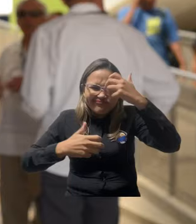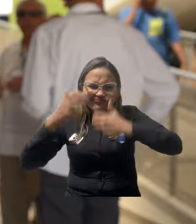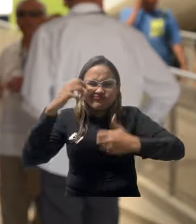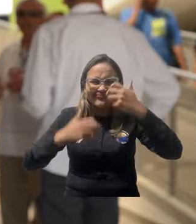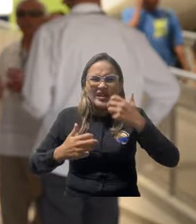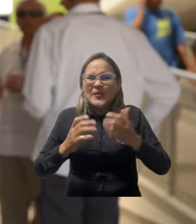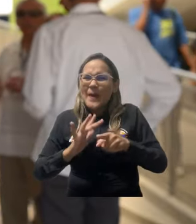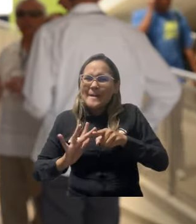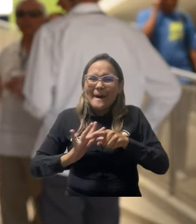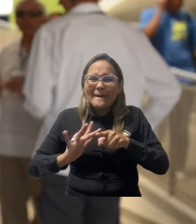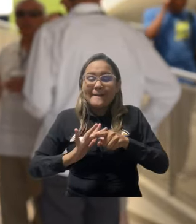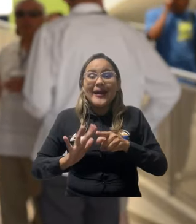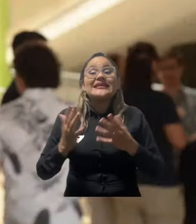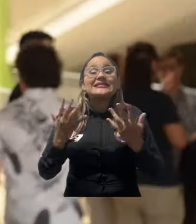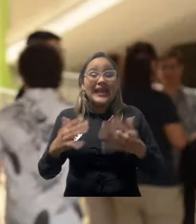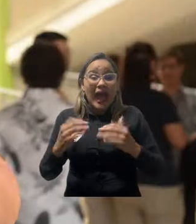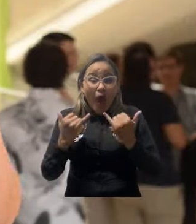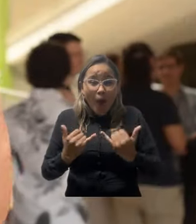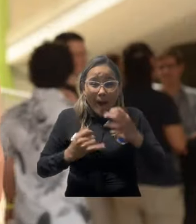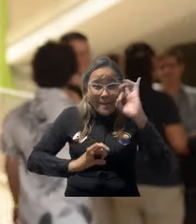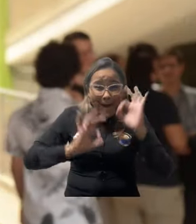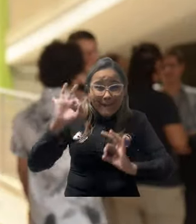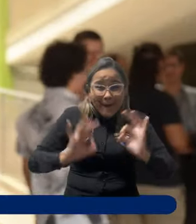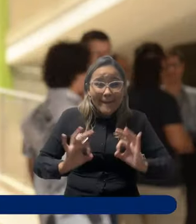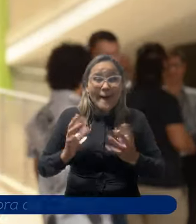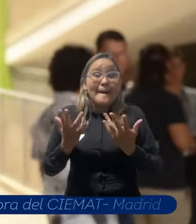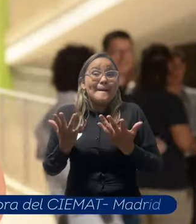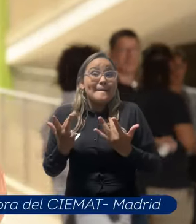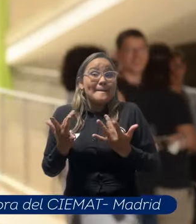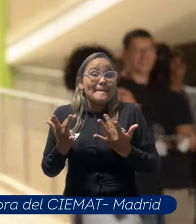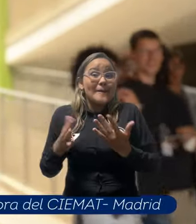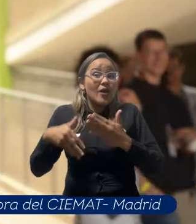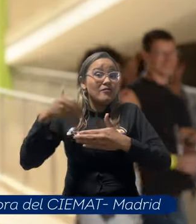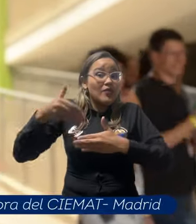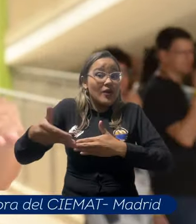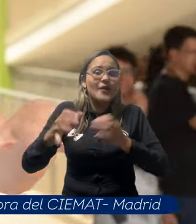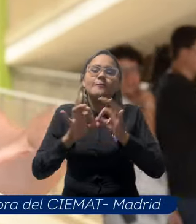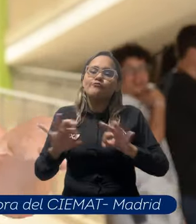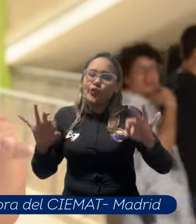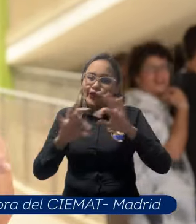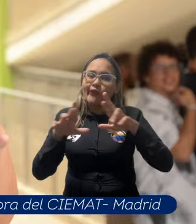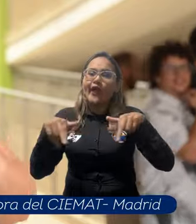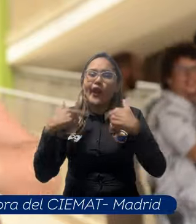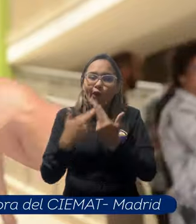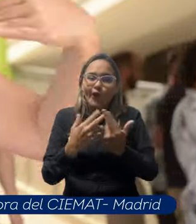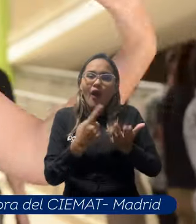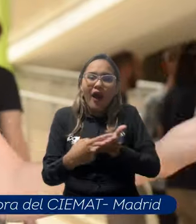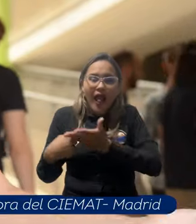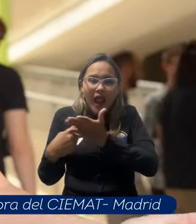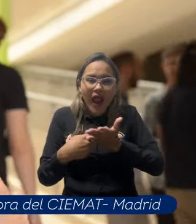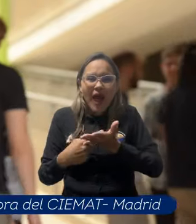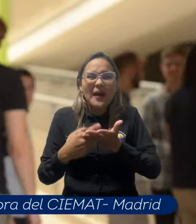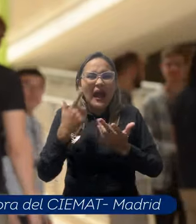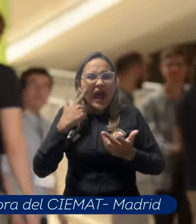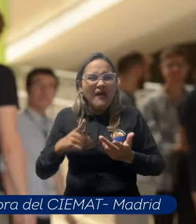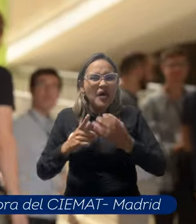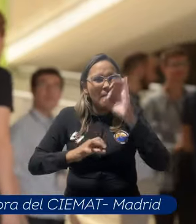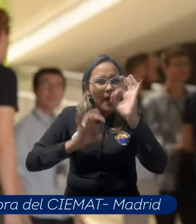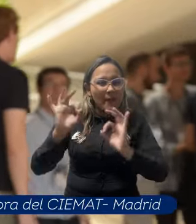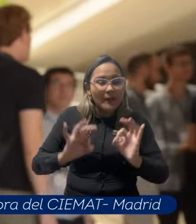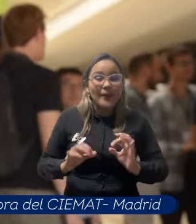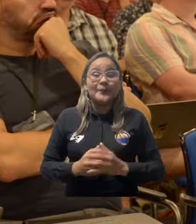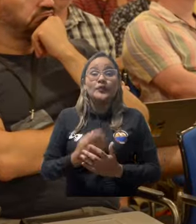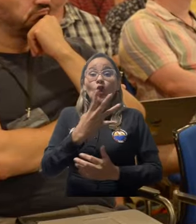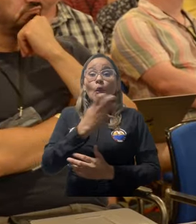diseño, de construcción. Es muy importante que nos reunamos para poner en común los resultados y planificar las siguientes